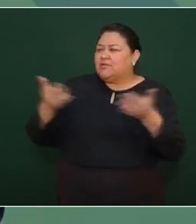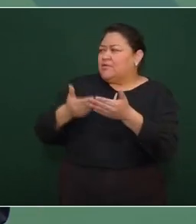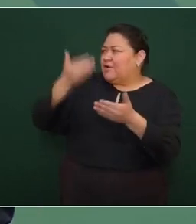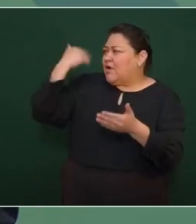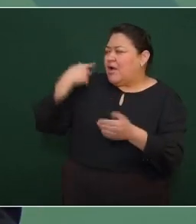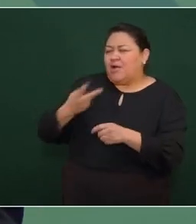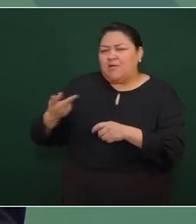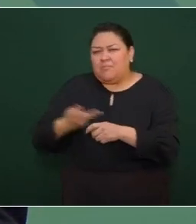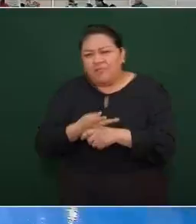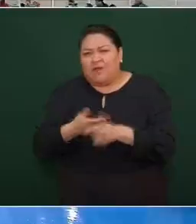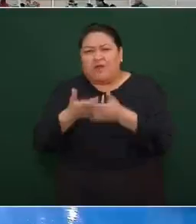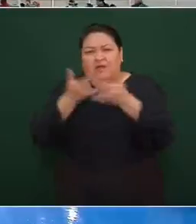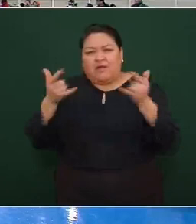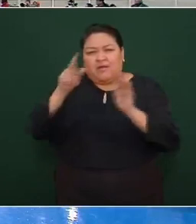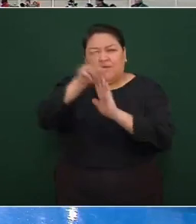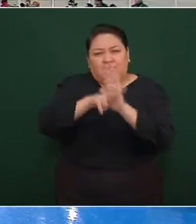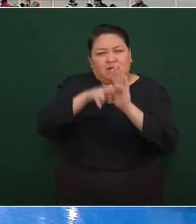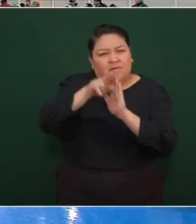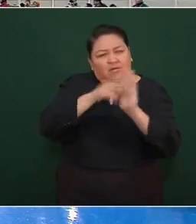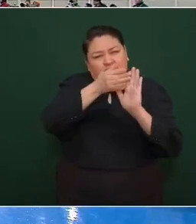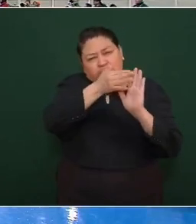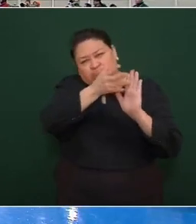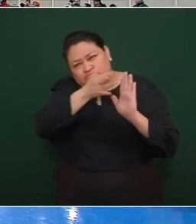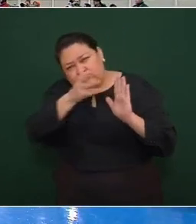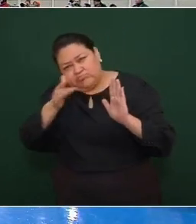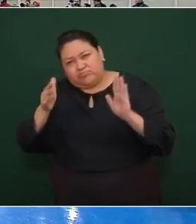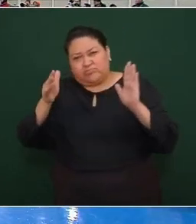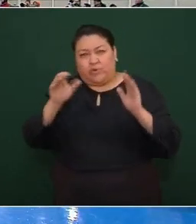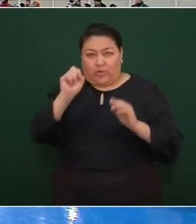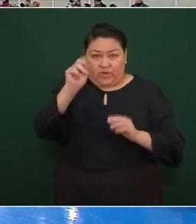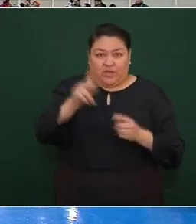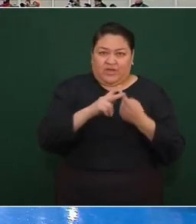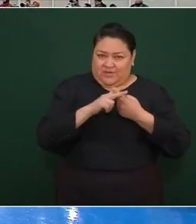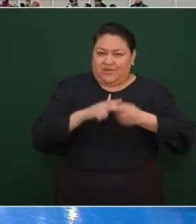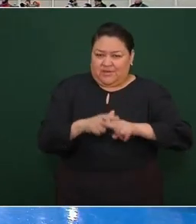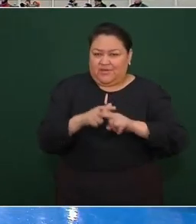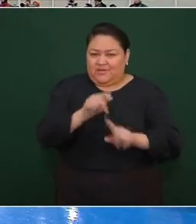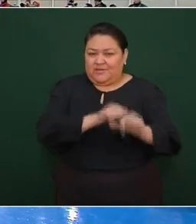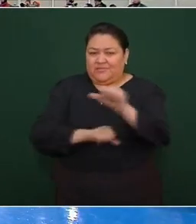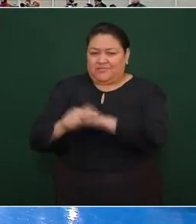históricos. De modo que comenzamos con Sergio.